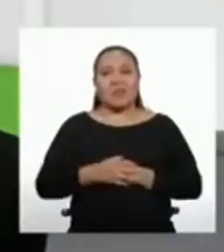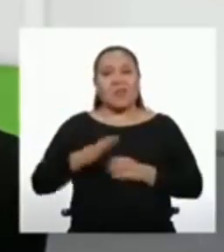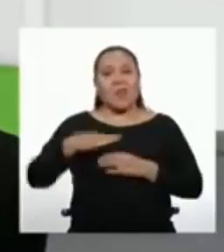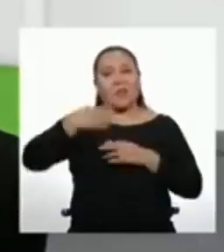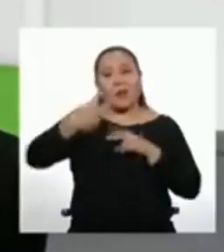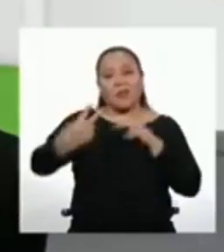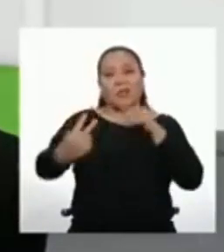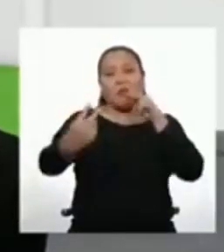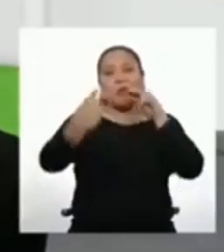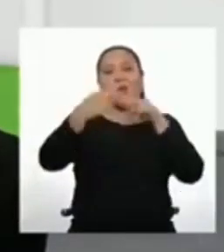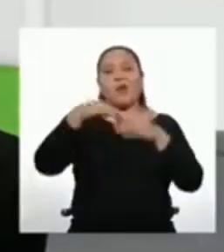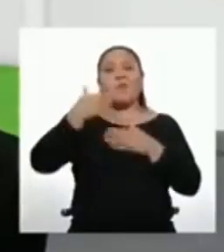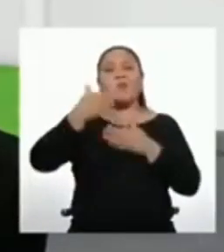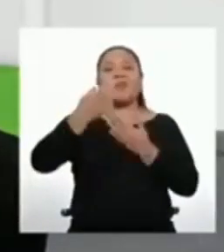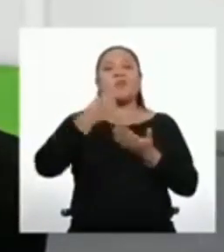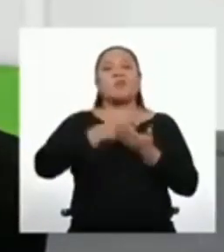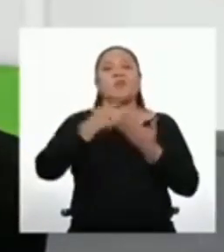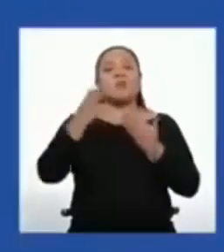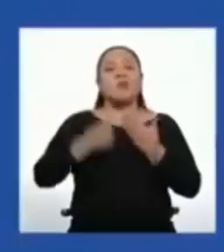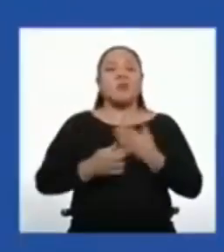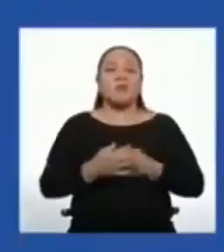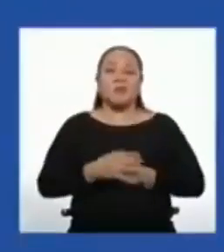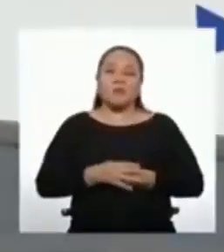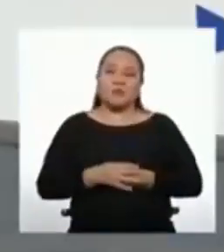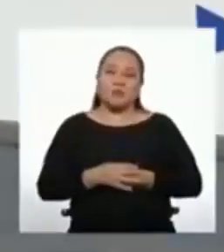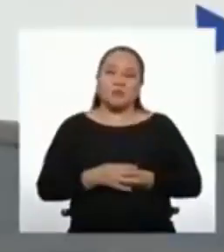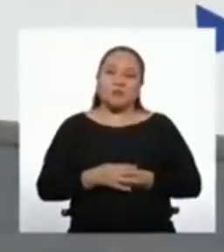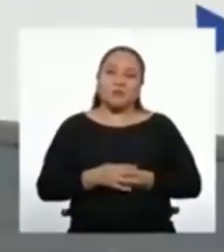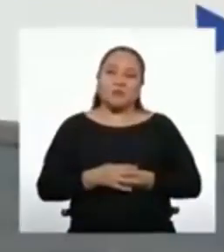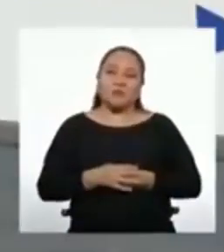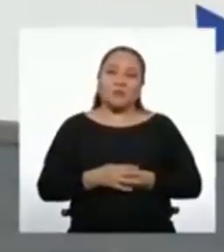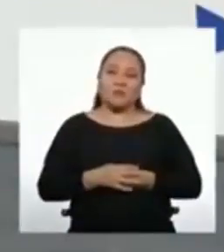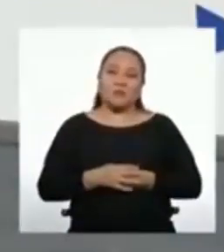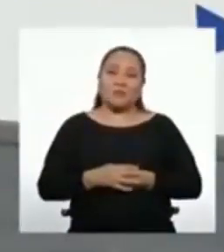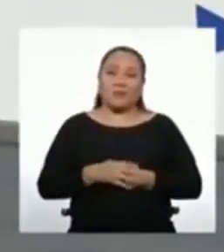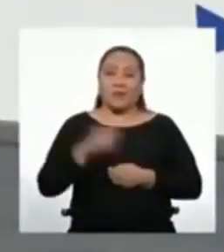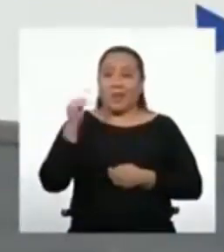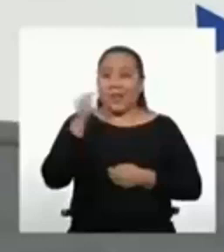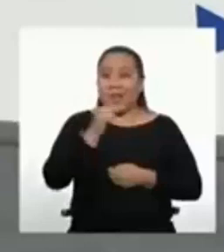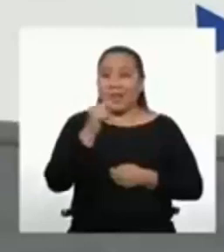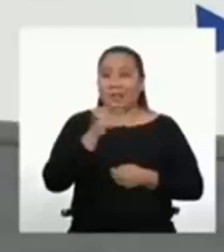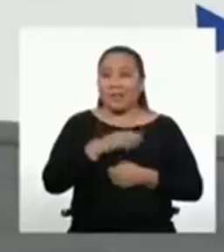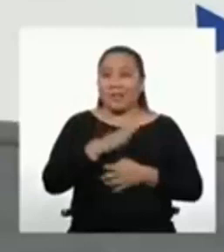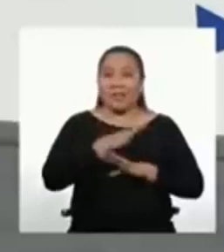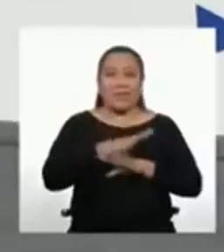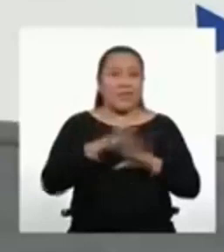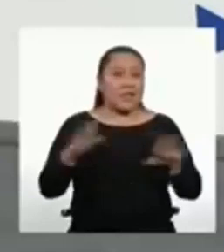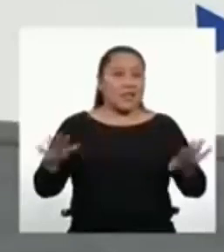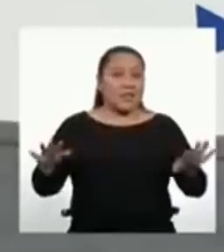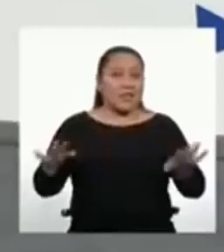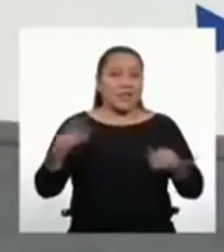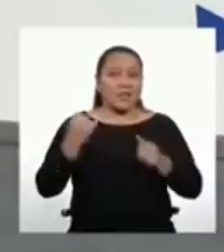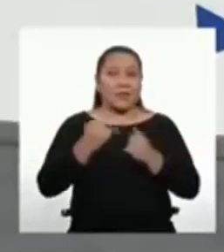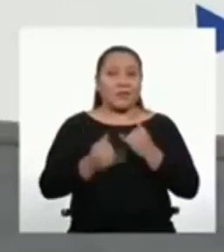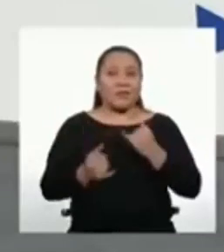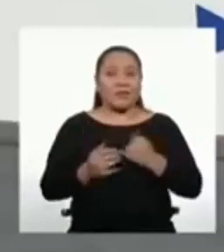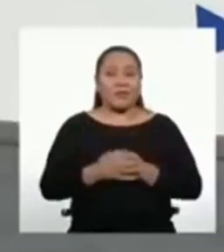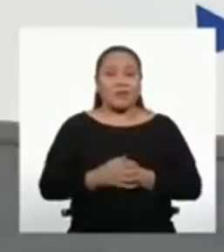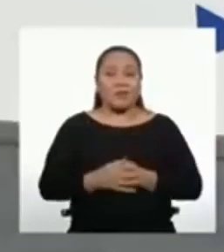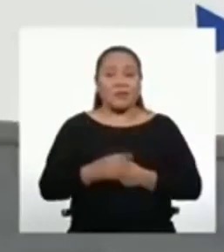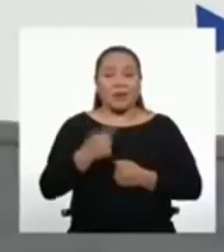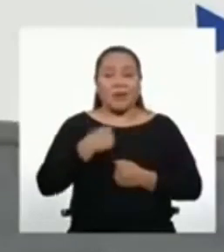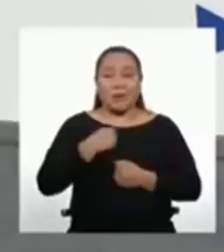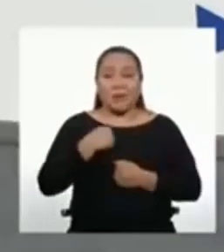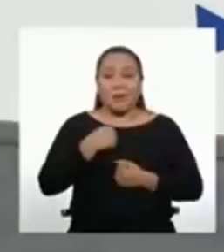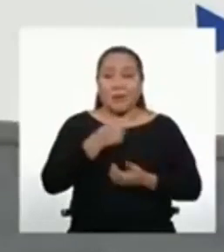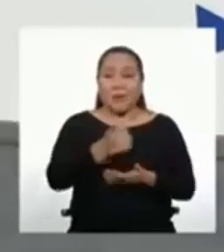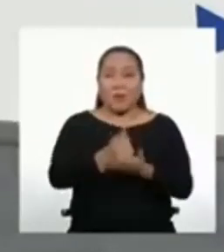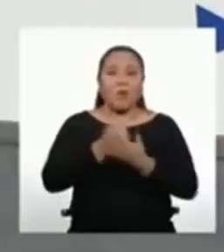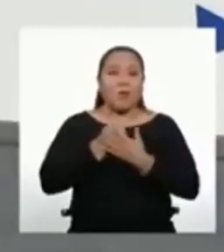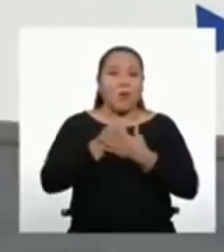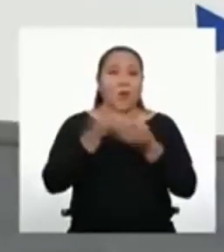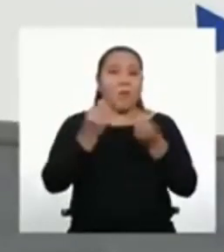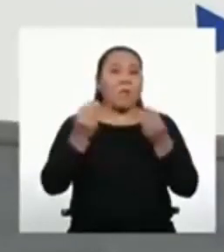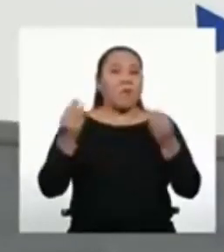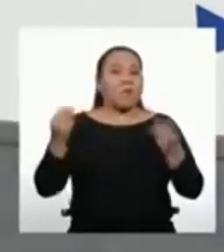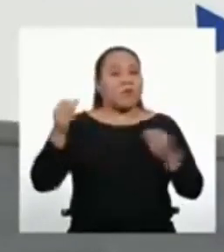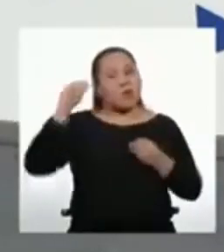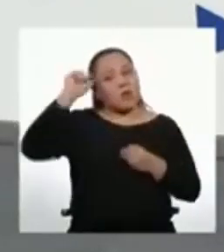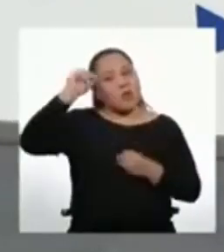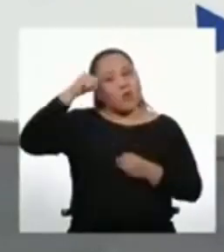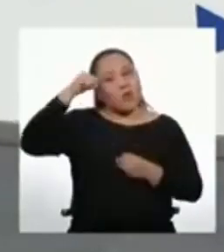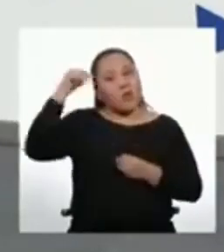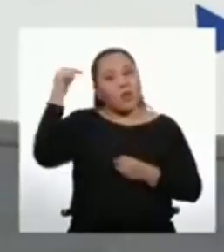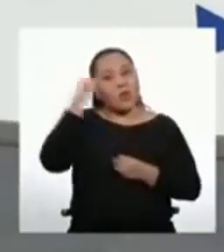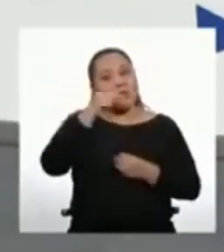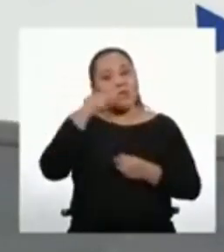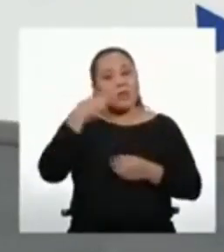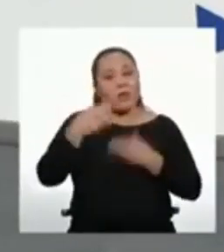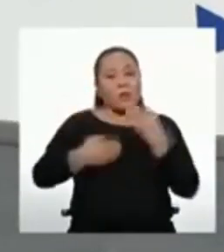Nos vemos en nuestra próxima actividad. Eso ha sido todo por hoy. Para mí, ha sido de mucha ayuda recordar todo